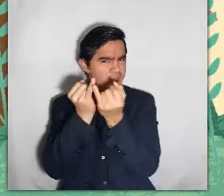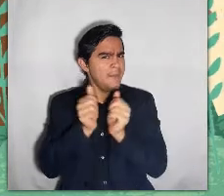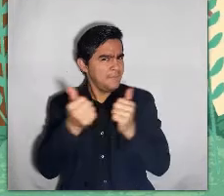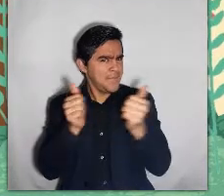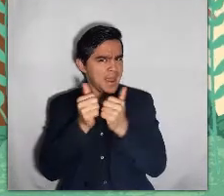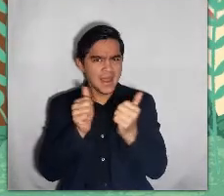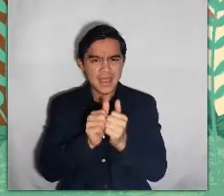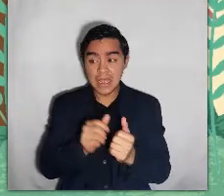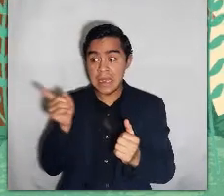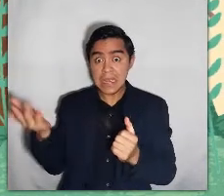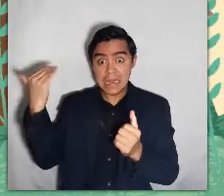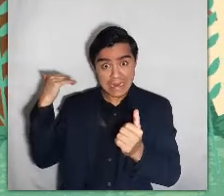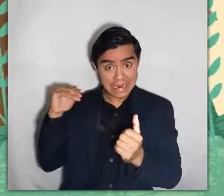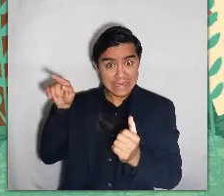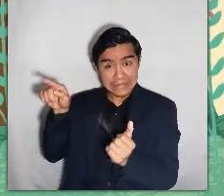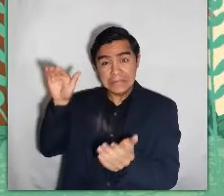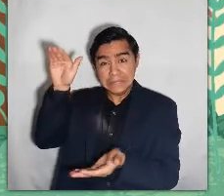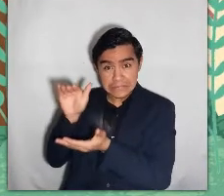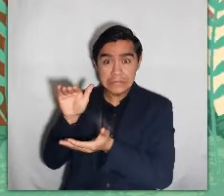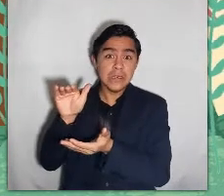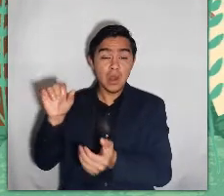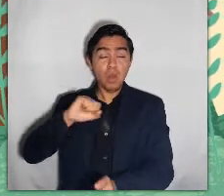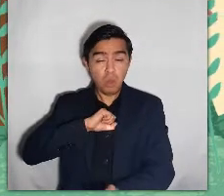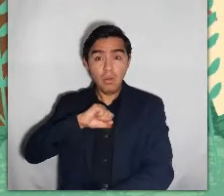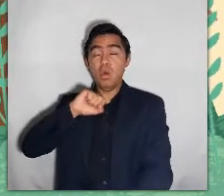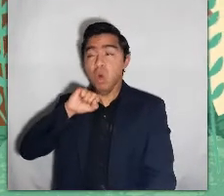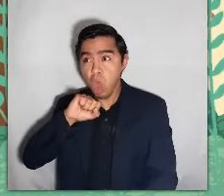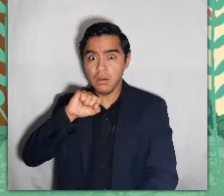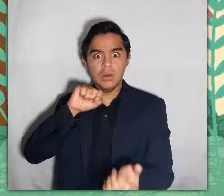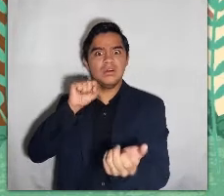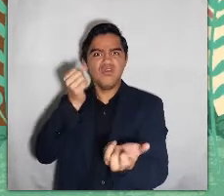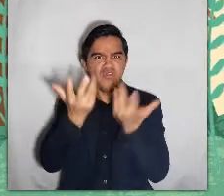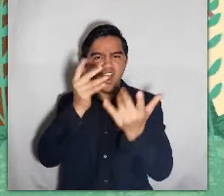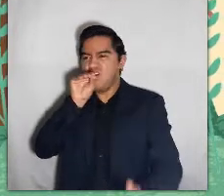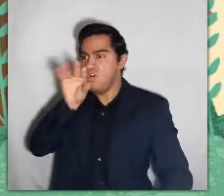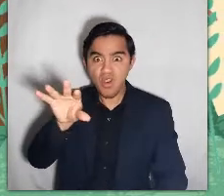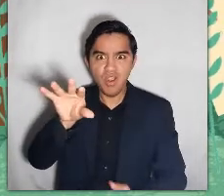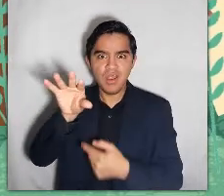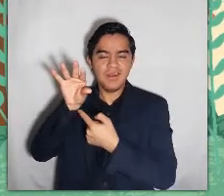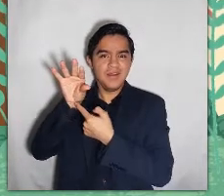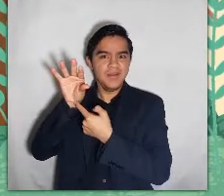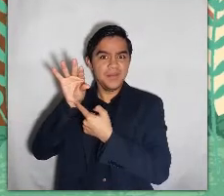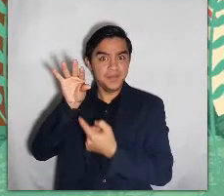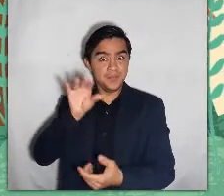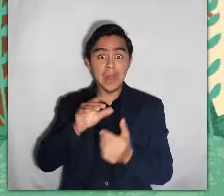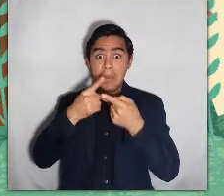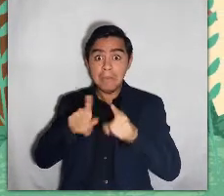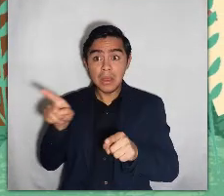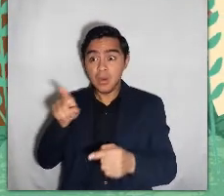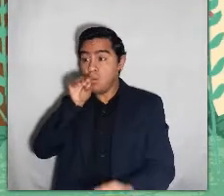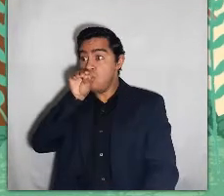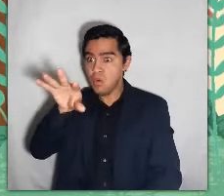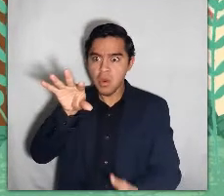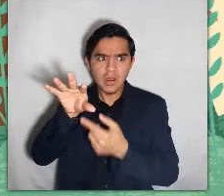y bueno como un trozo de pan. Un día, cuando era pequeñito, tosió algo de fuego, tal y como